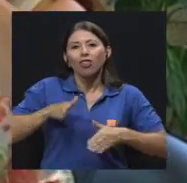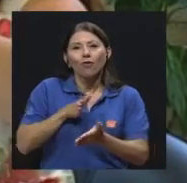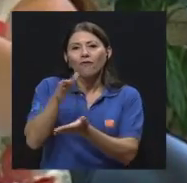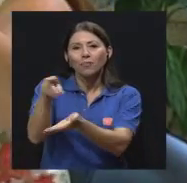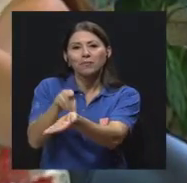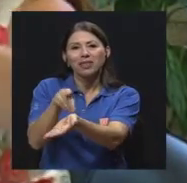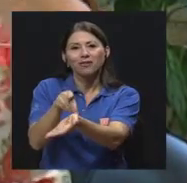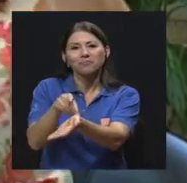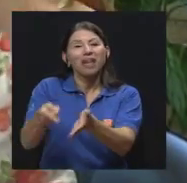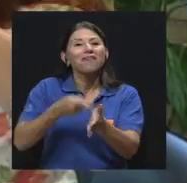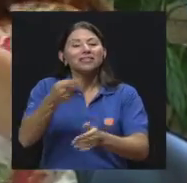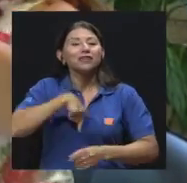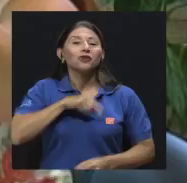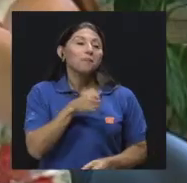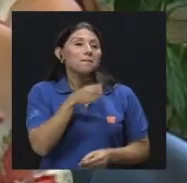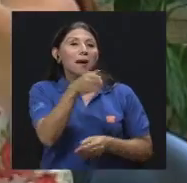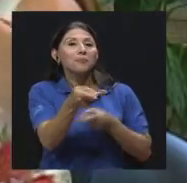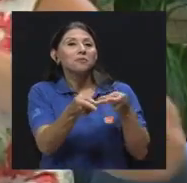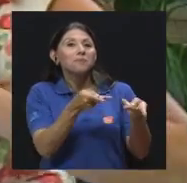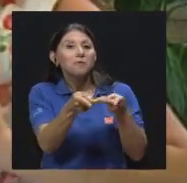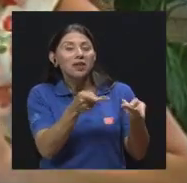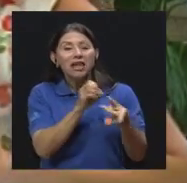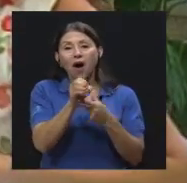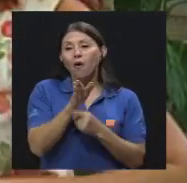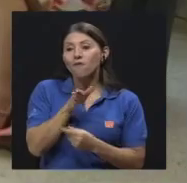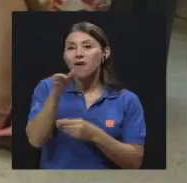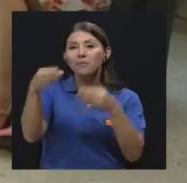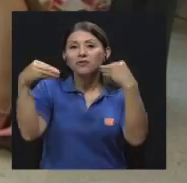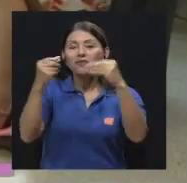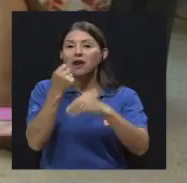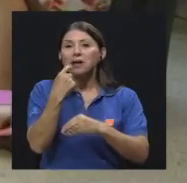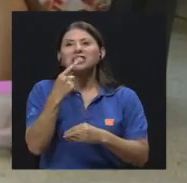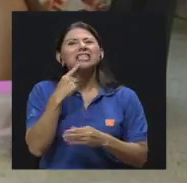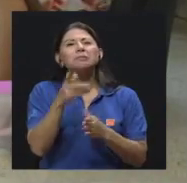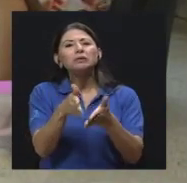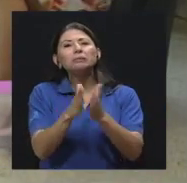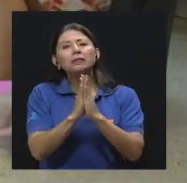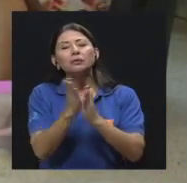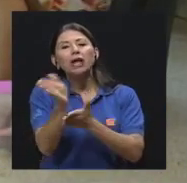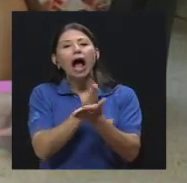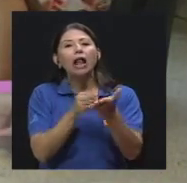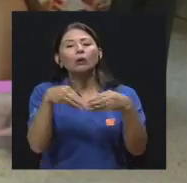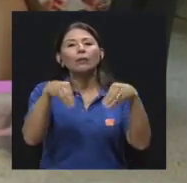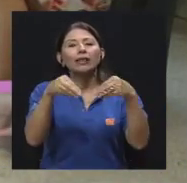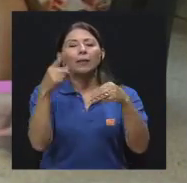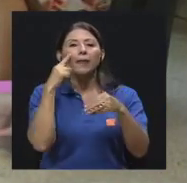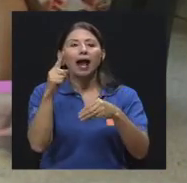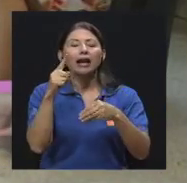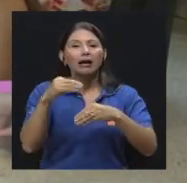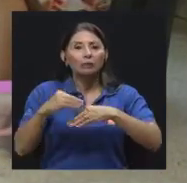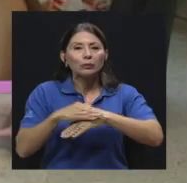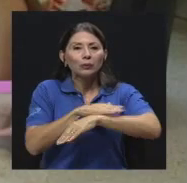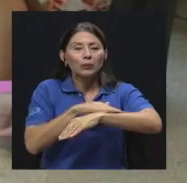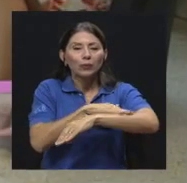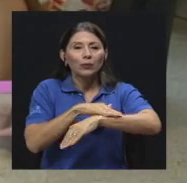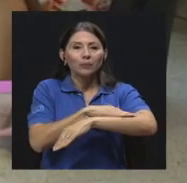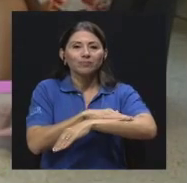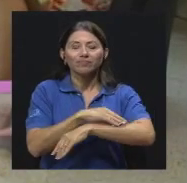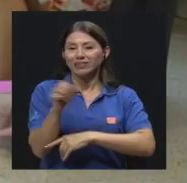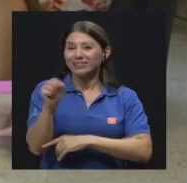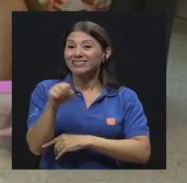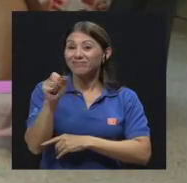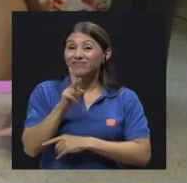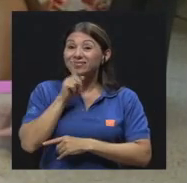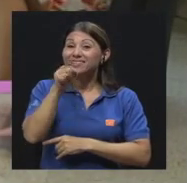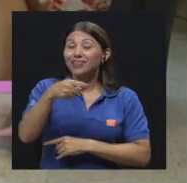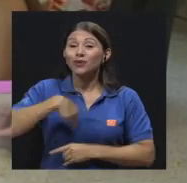ir a una farmacia o a una pulpería y lo que está ahí para el hongo. Sí. También es muy interesante esa pregunta porque nosotros tendemos a ir a la farmacia